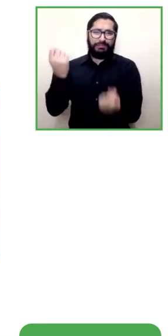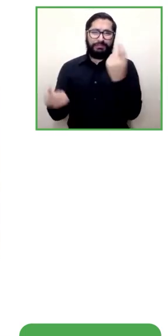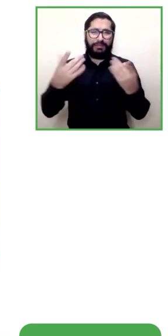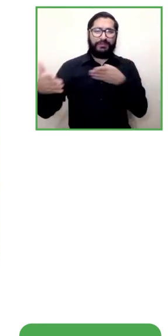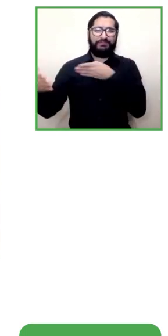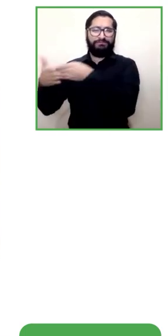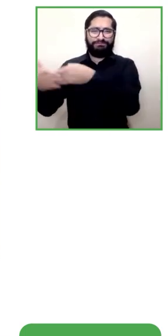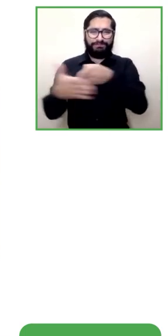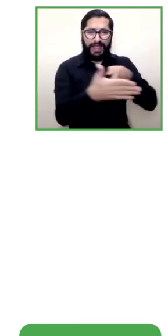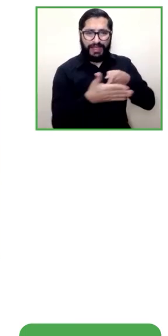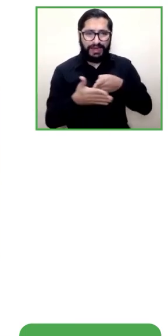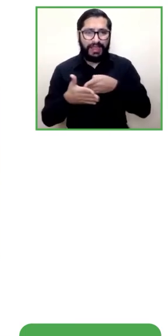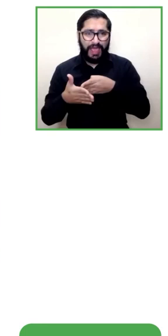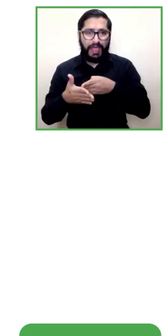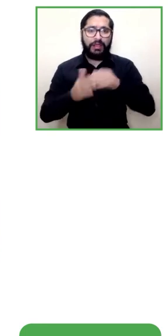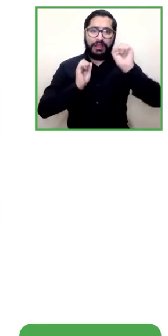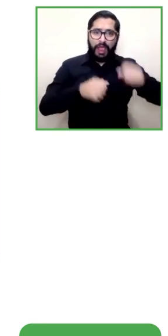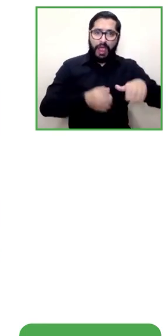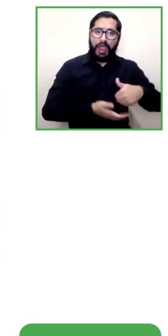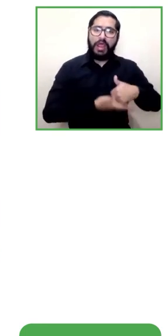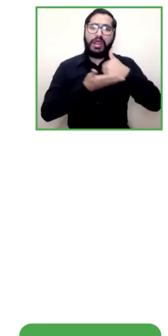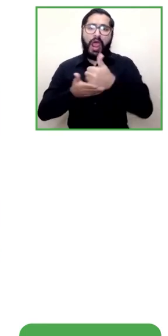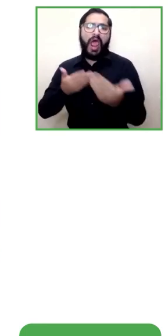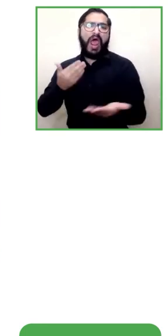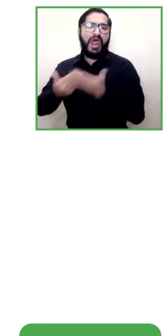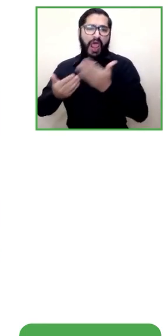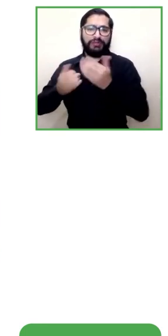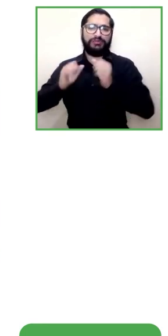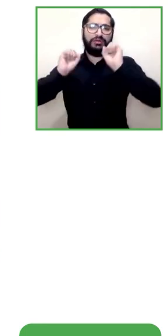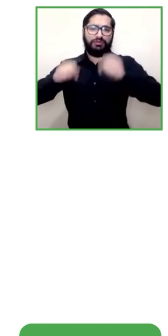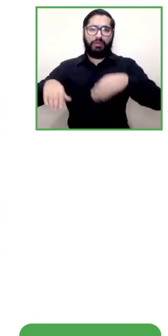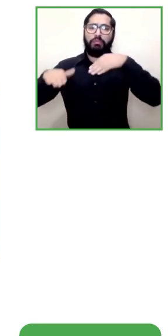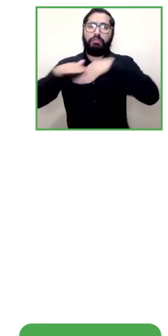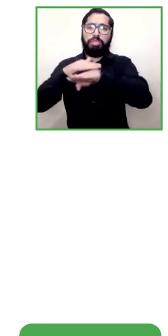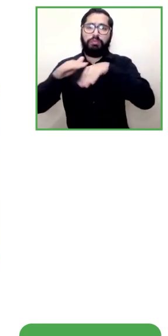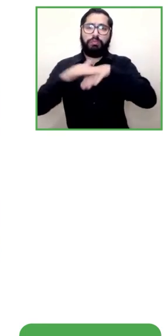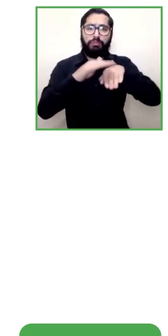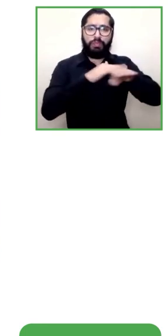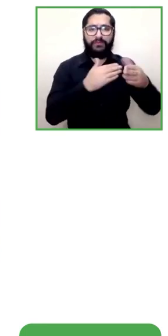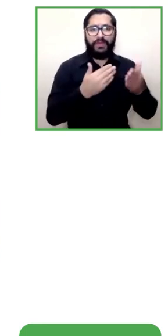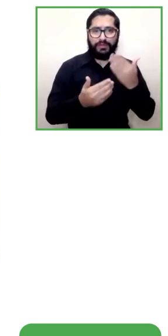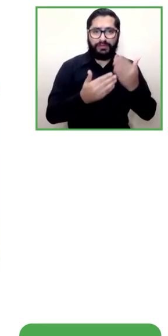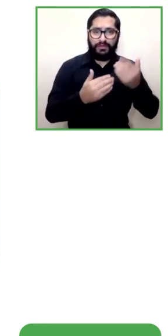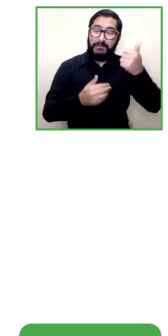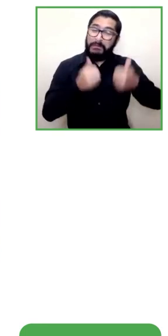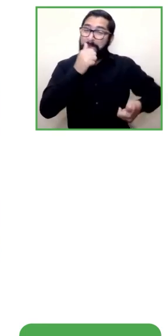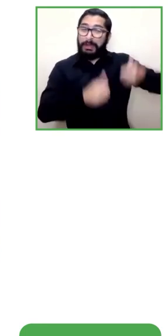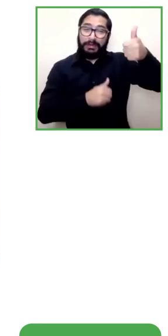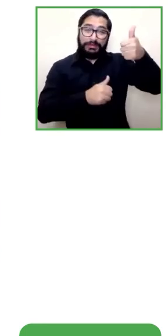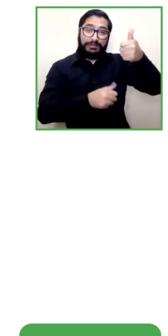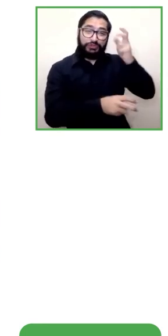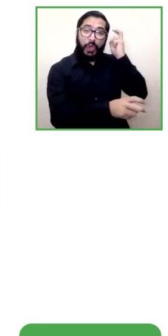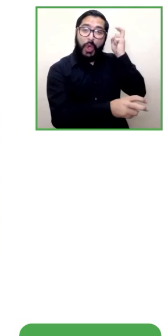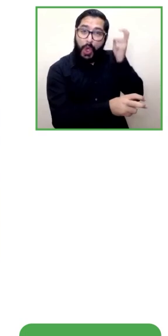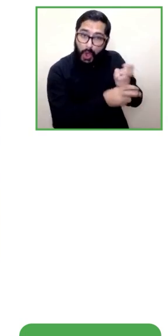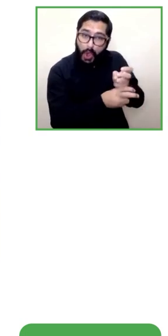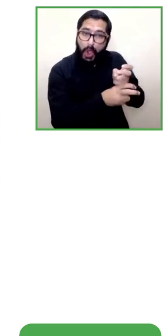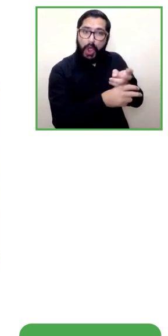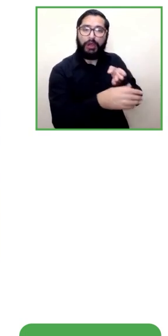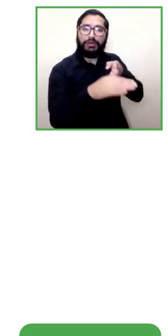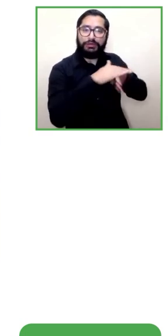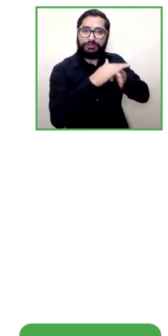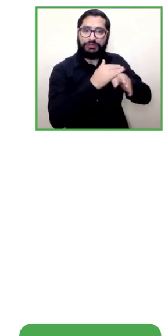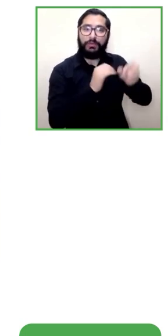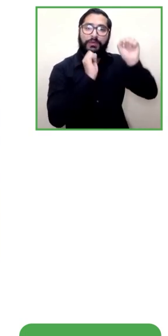accesibilidad entonces la dificultad mayor fue el presupuesto lograr este presupuesto fue un proceso de incidencia y de lucha que se